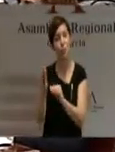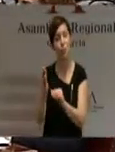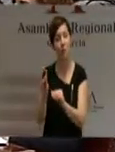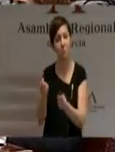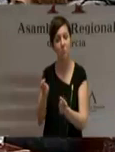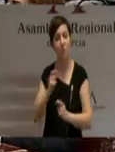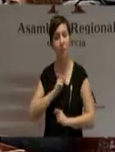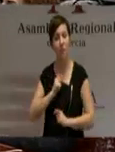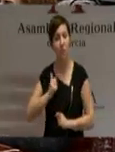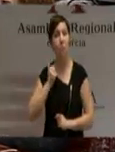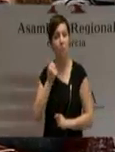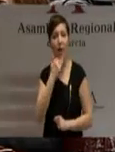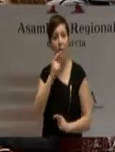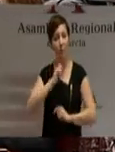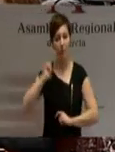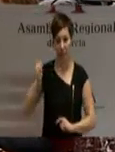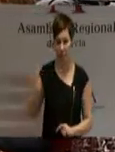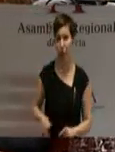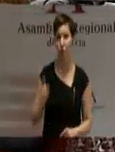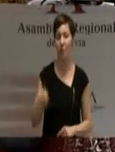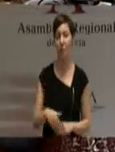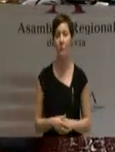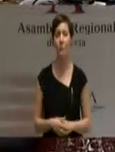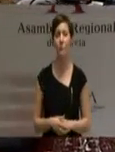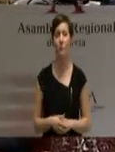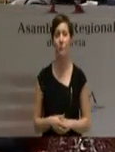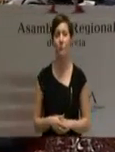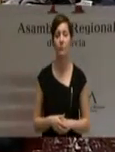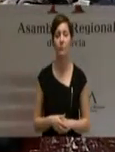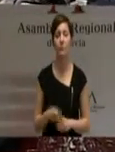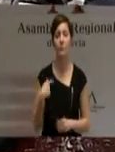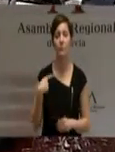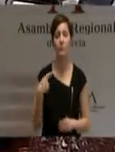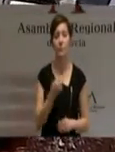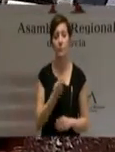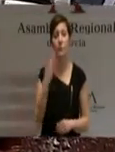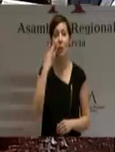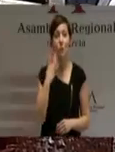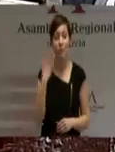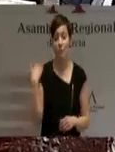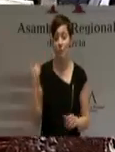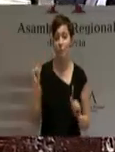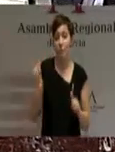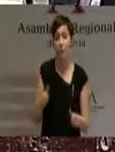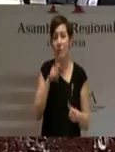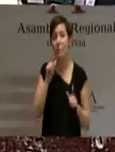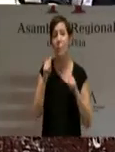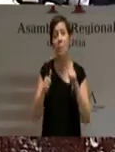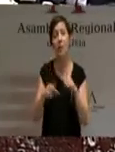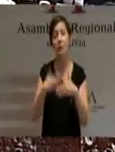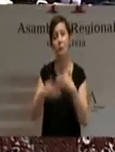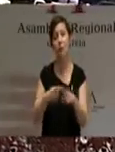para mí fuente de enriquecimiento. Durante estos días han vuelto a mis recuerdos distintos momentos y acontecimientos.